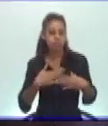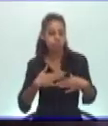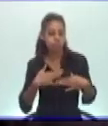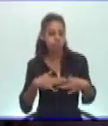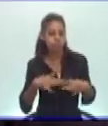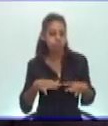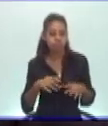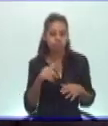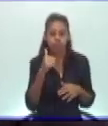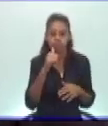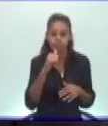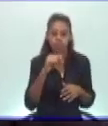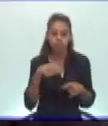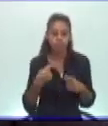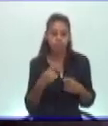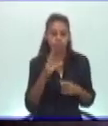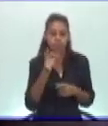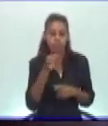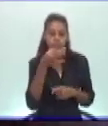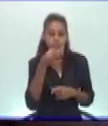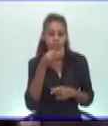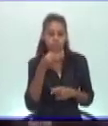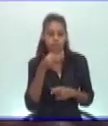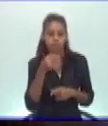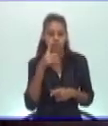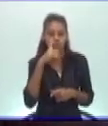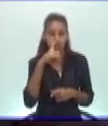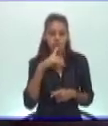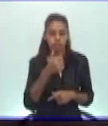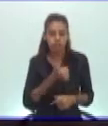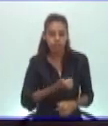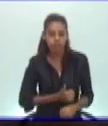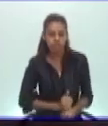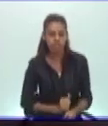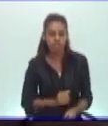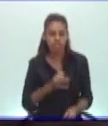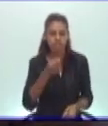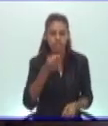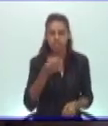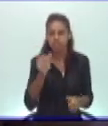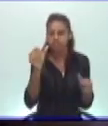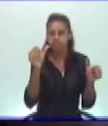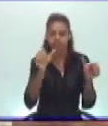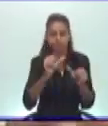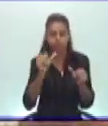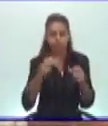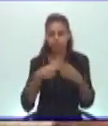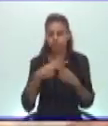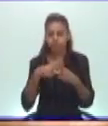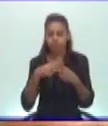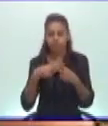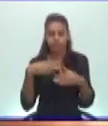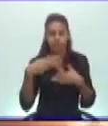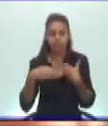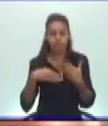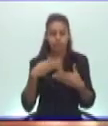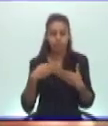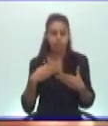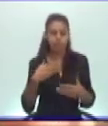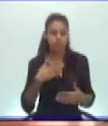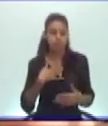eso es que critica a su hijo. Por eso le señala el futuro que va a ser catastrófico si no resuelve el problema. Yo aconsejo